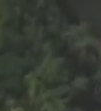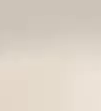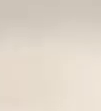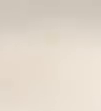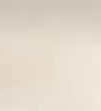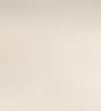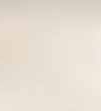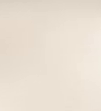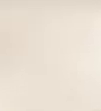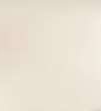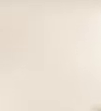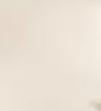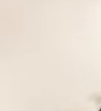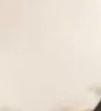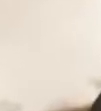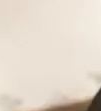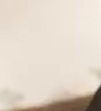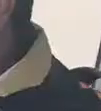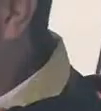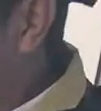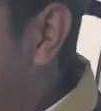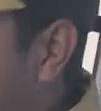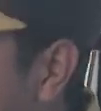Somos más que una fuerza.